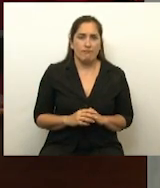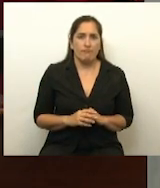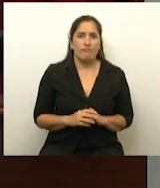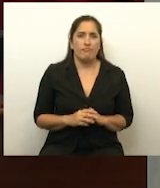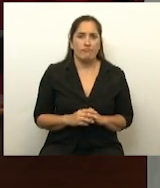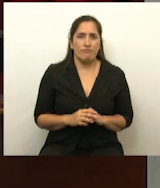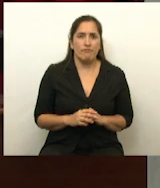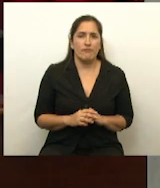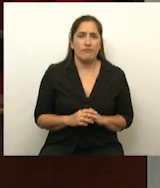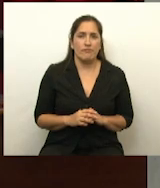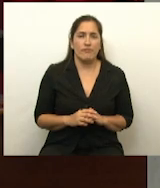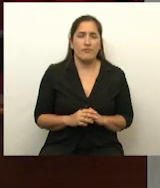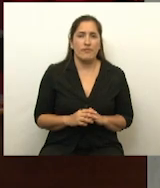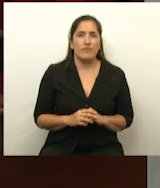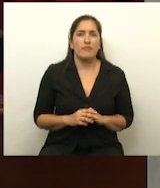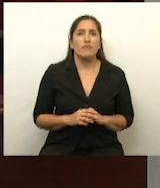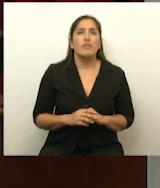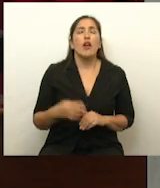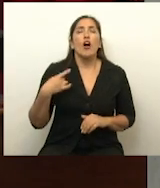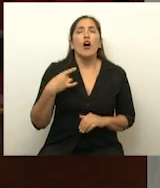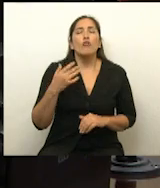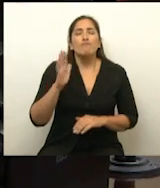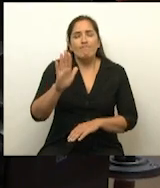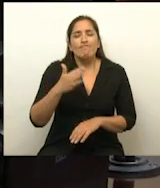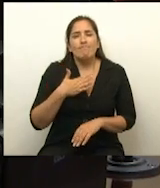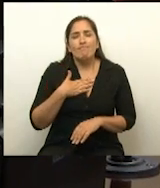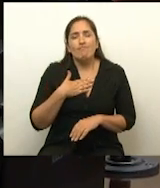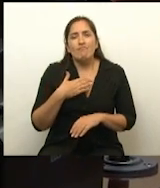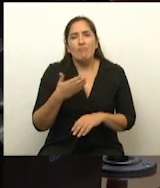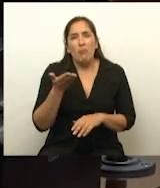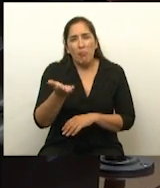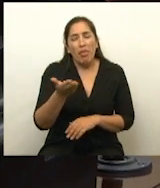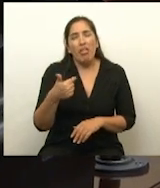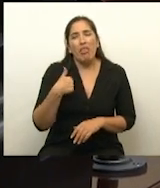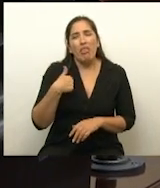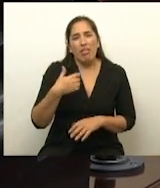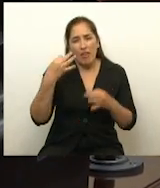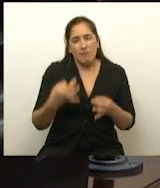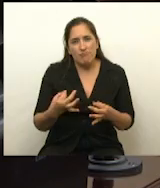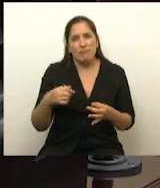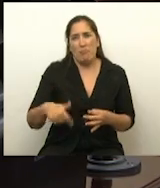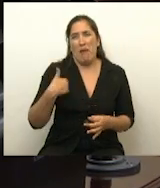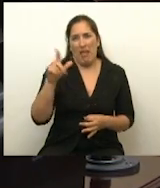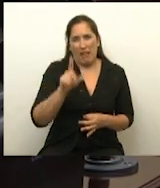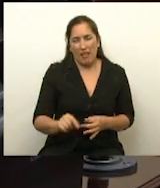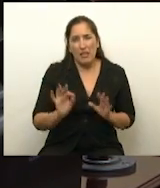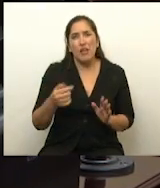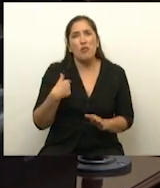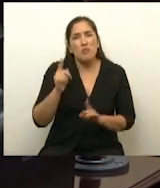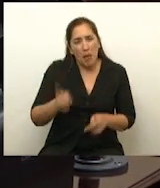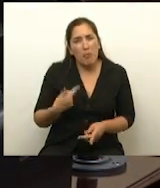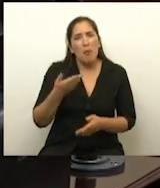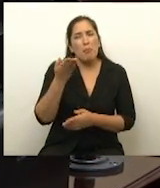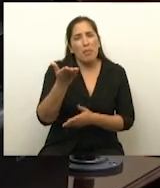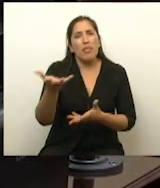Un compromiso con la institucionalidad que es un dato poco habitual en esta Argentina. Nosotros pedimos también un